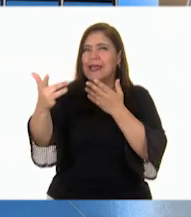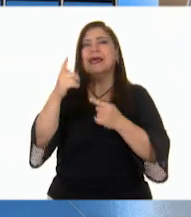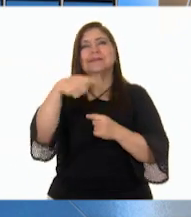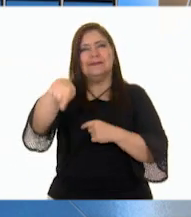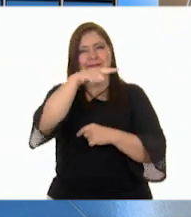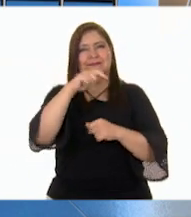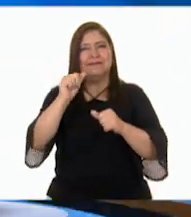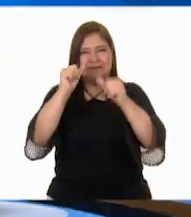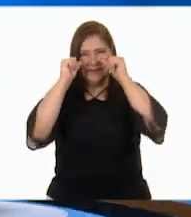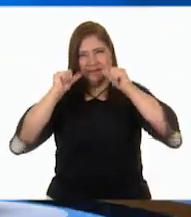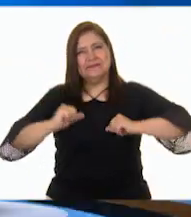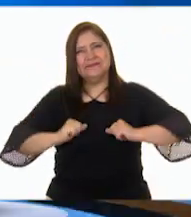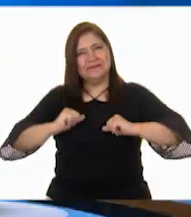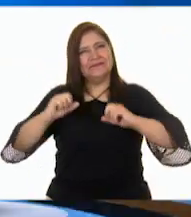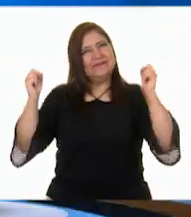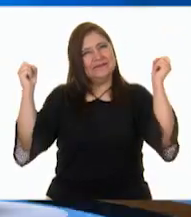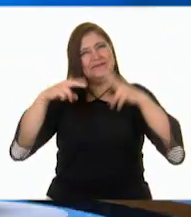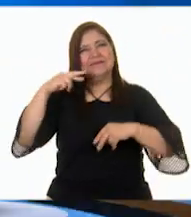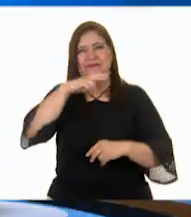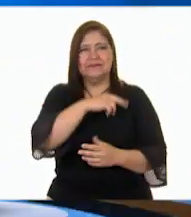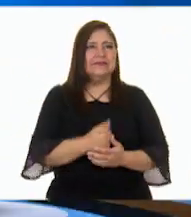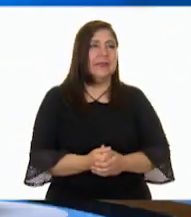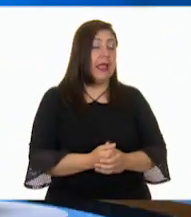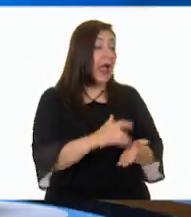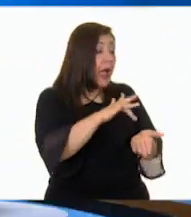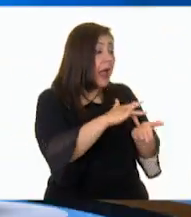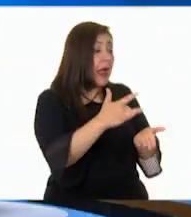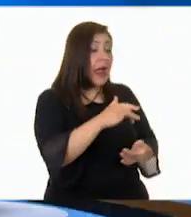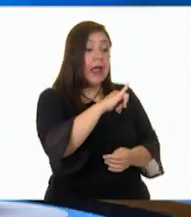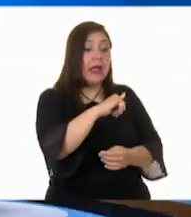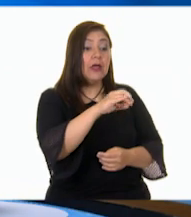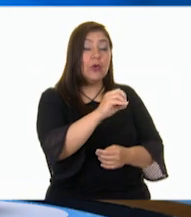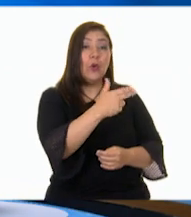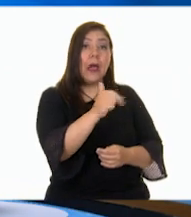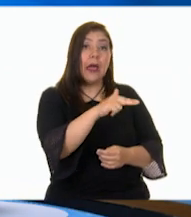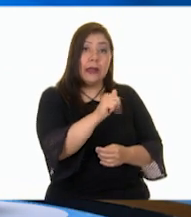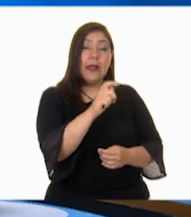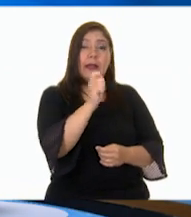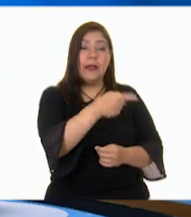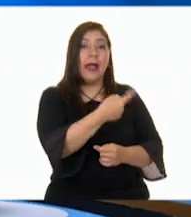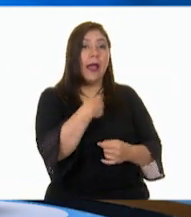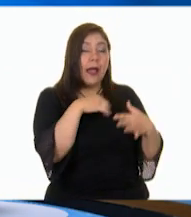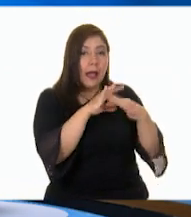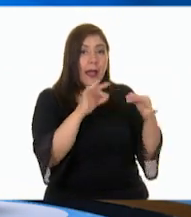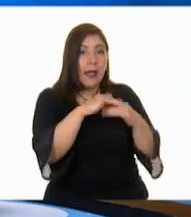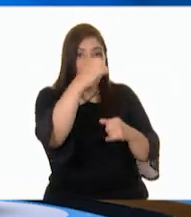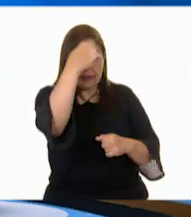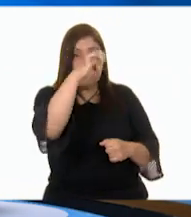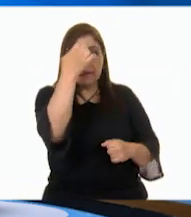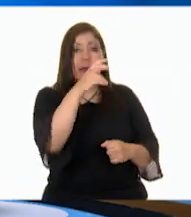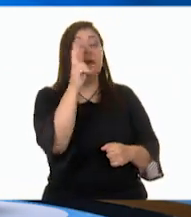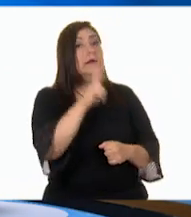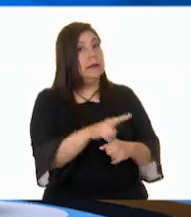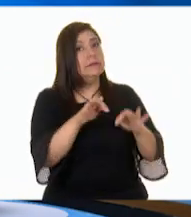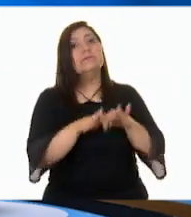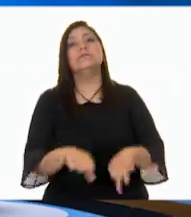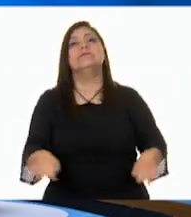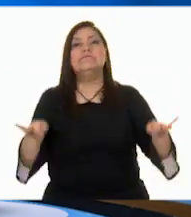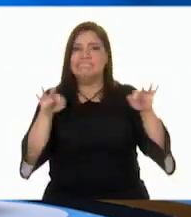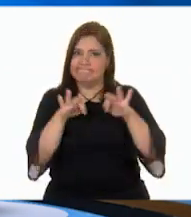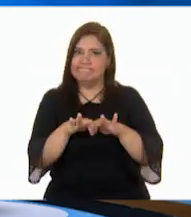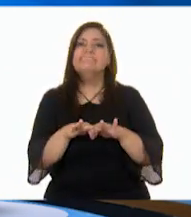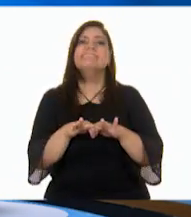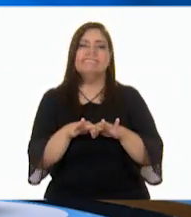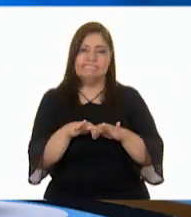escucharme. Hasta luego. Gracias, Joana, por compartir esta experiencia. Nos muestra que es muy importante